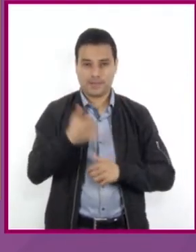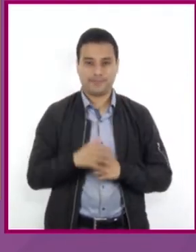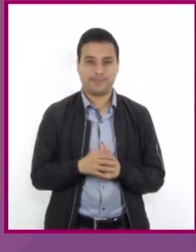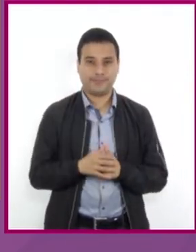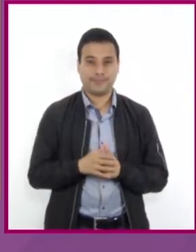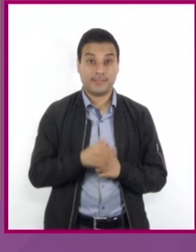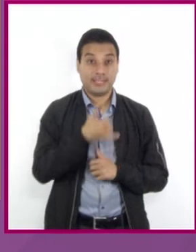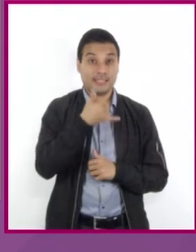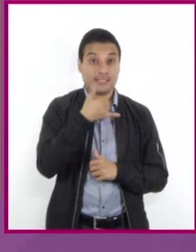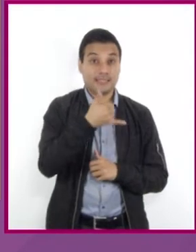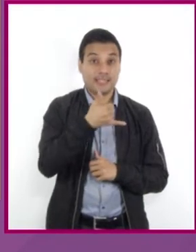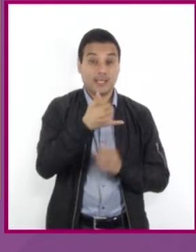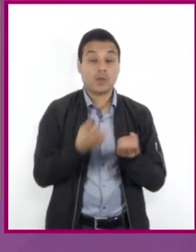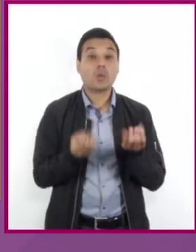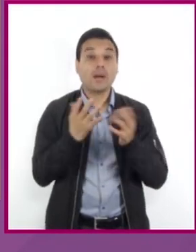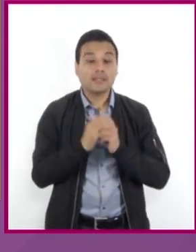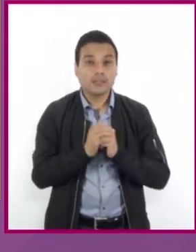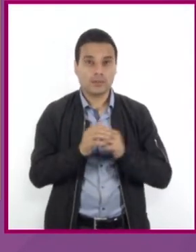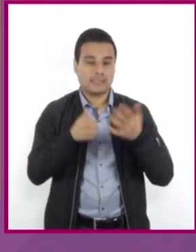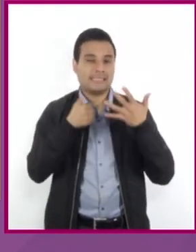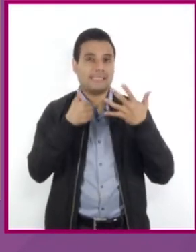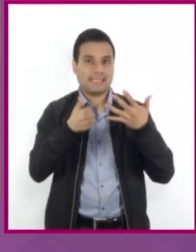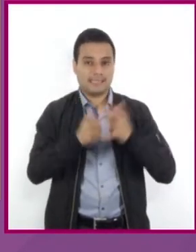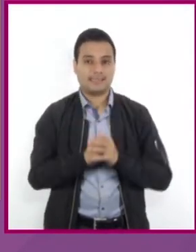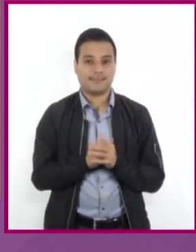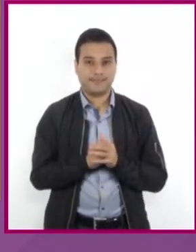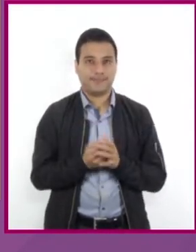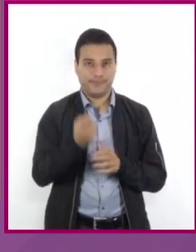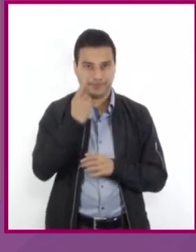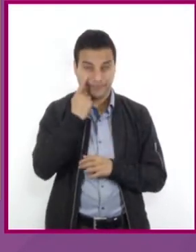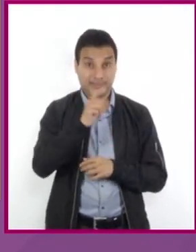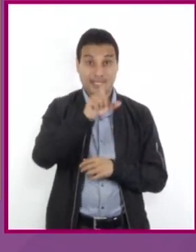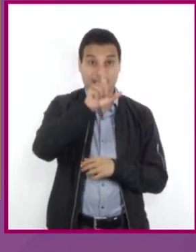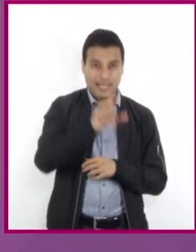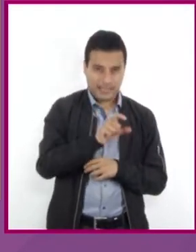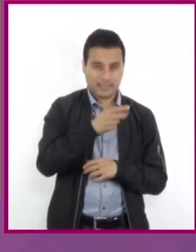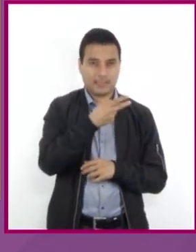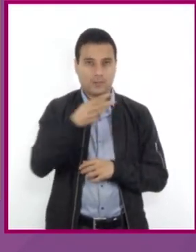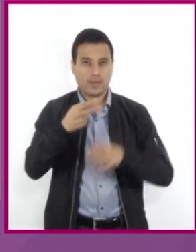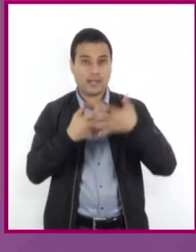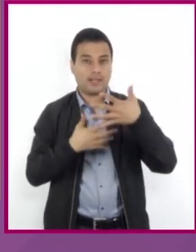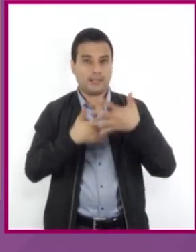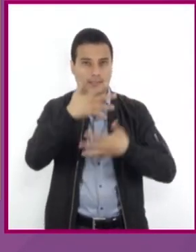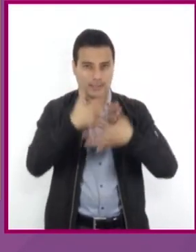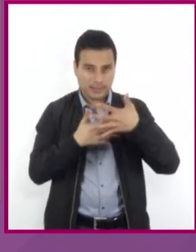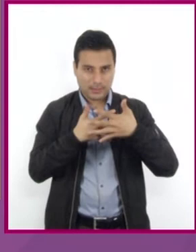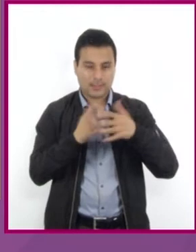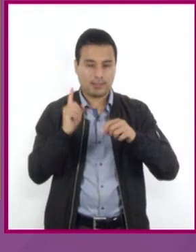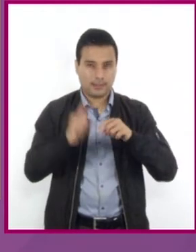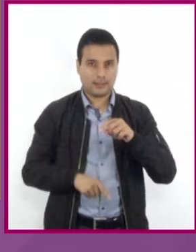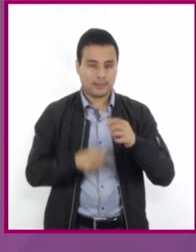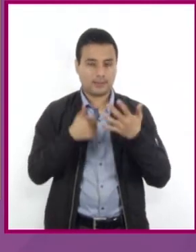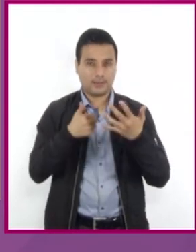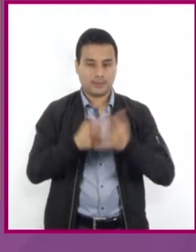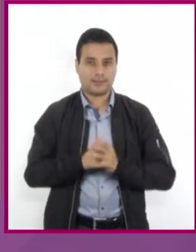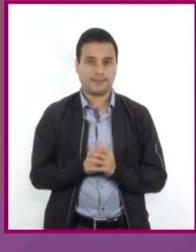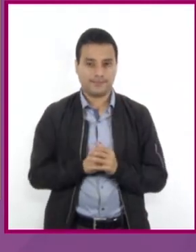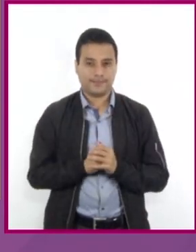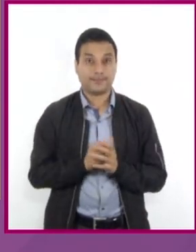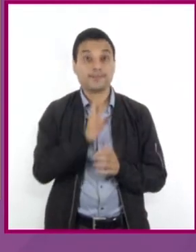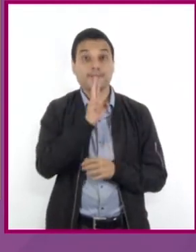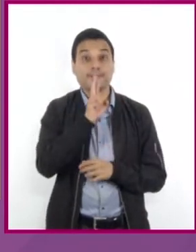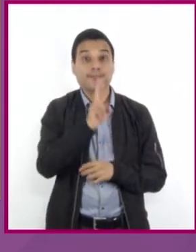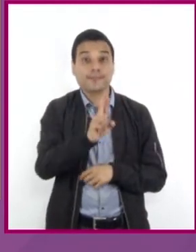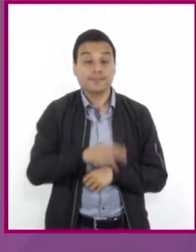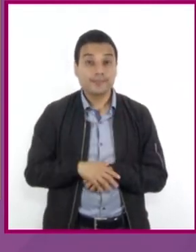es igual a 6, entonces queda X, que es igual a 15 menos 6, obteniendo